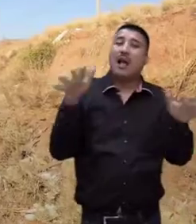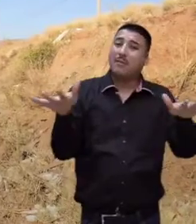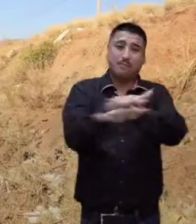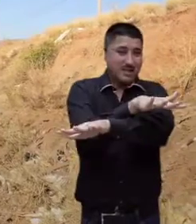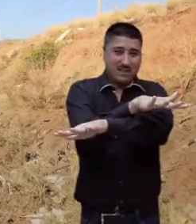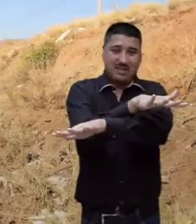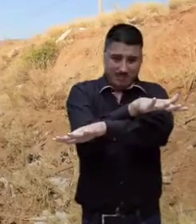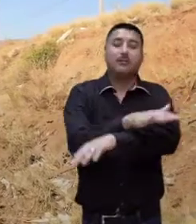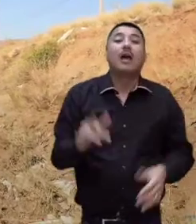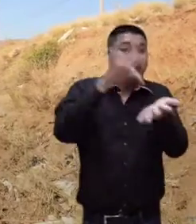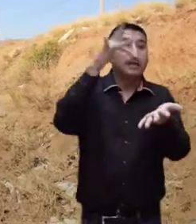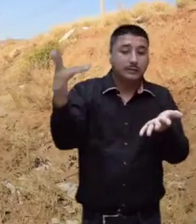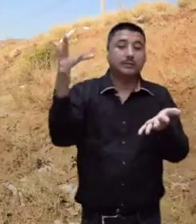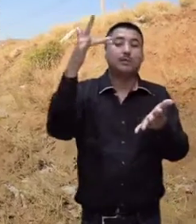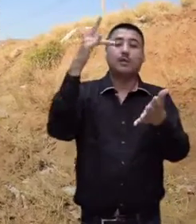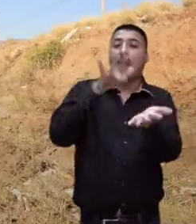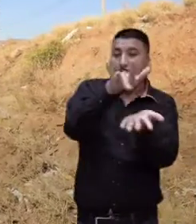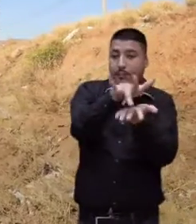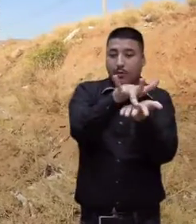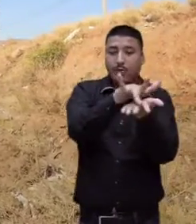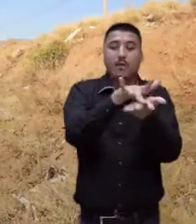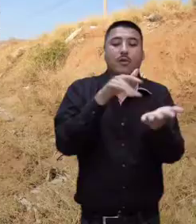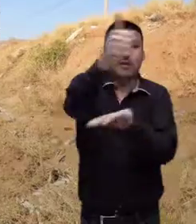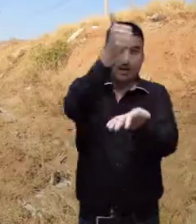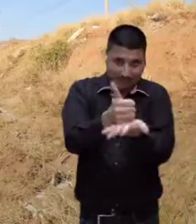Pero esto está cambiando.